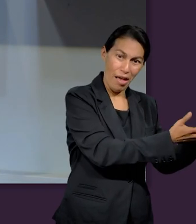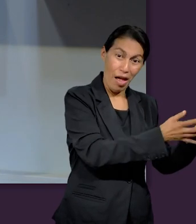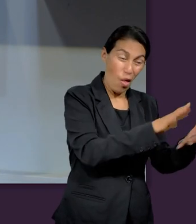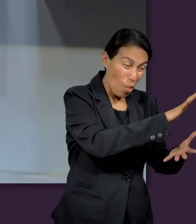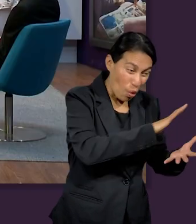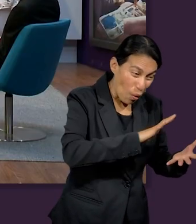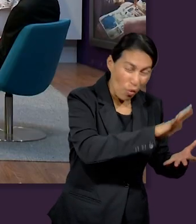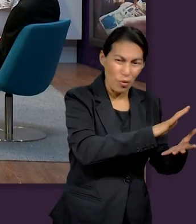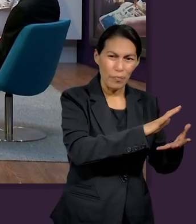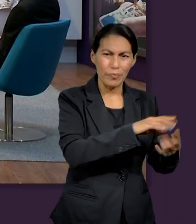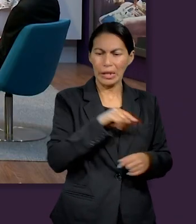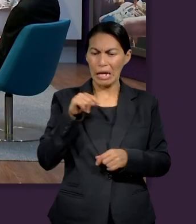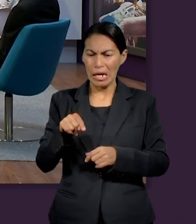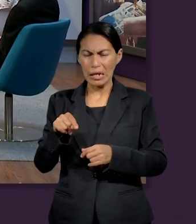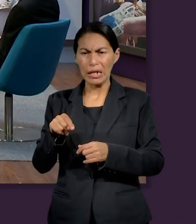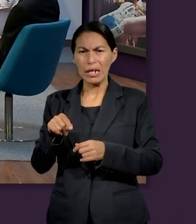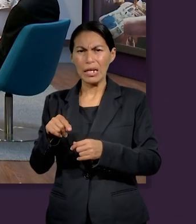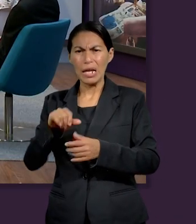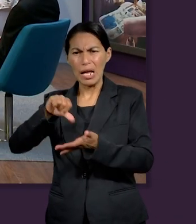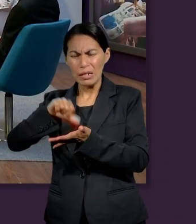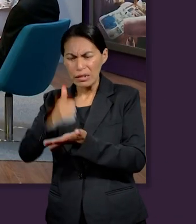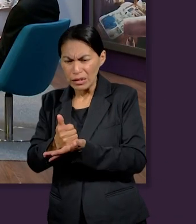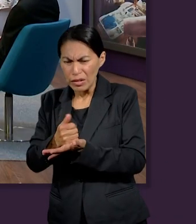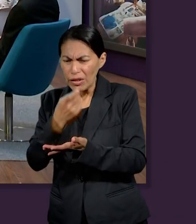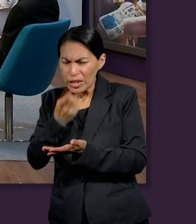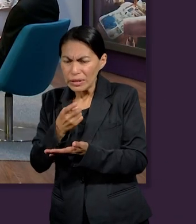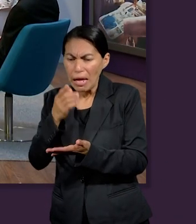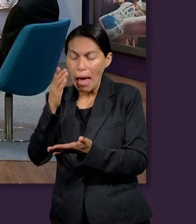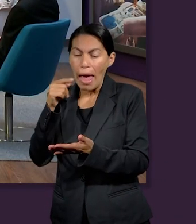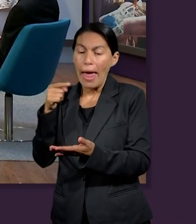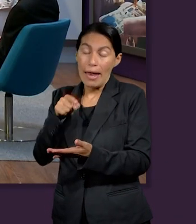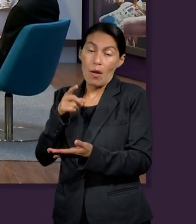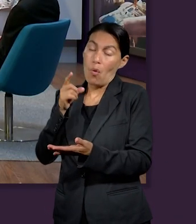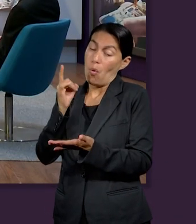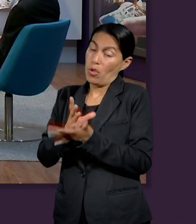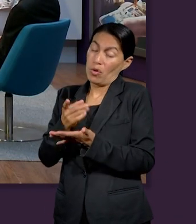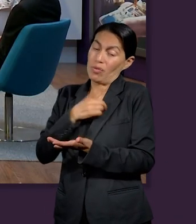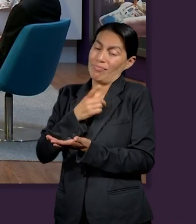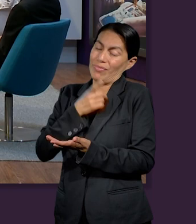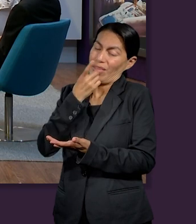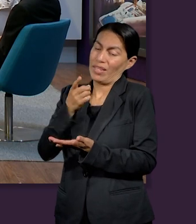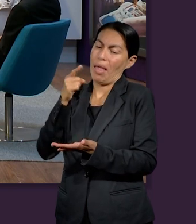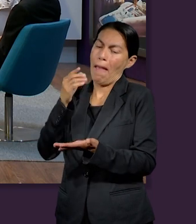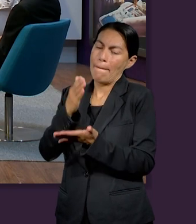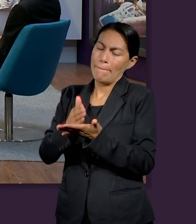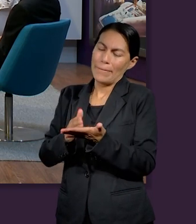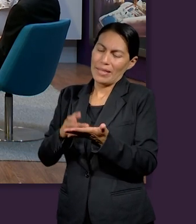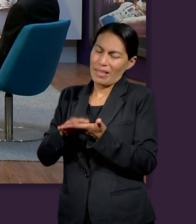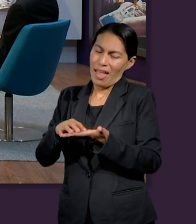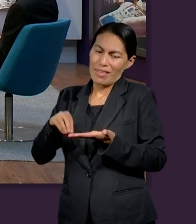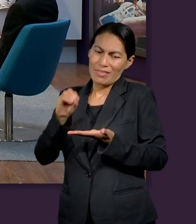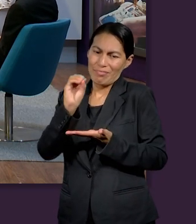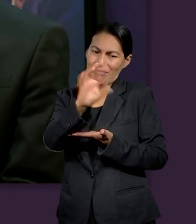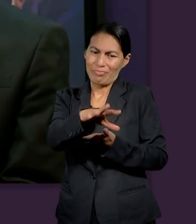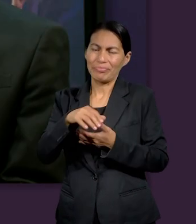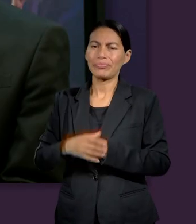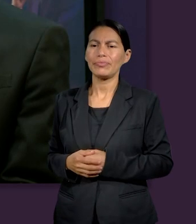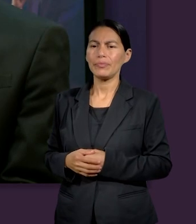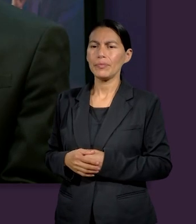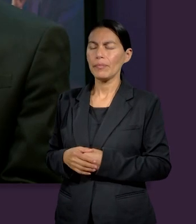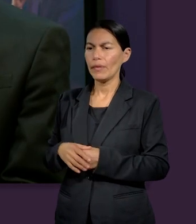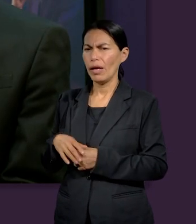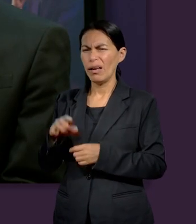rechaza Jonathan ¿qué diferencia podemos encontrar entre aquel rico y este rico? creo que una